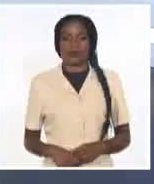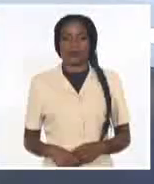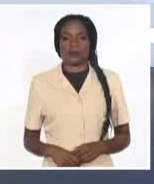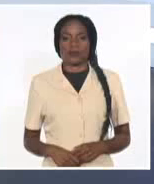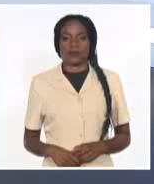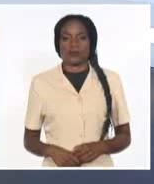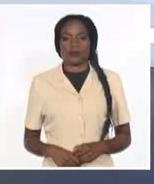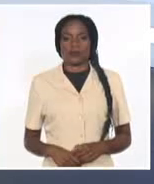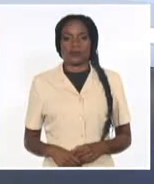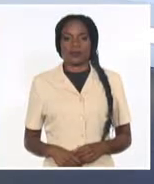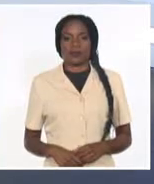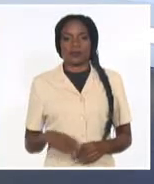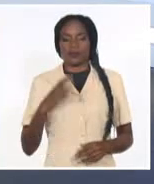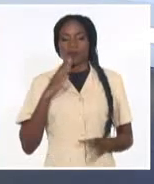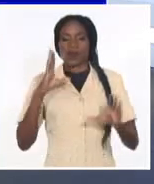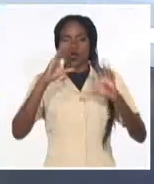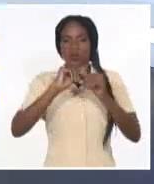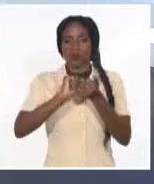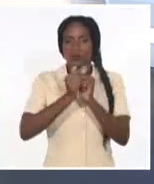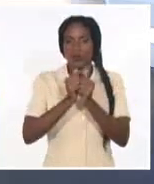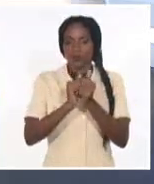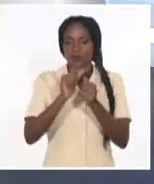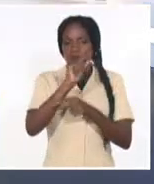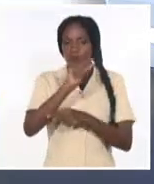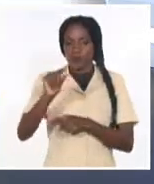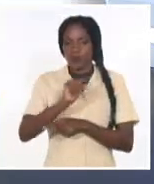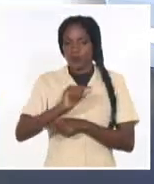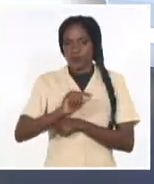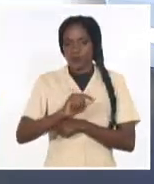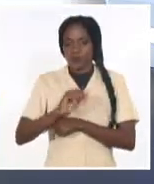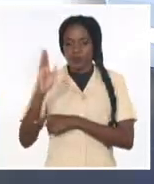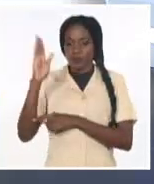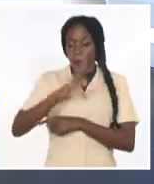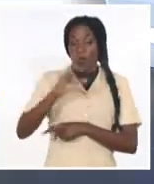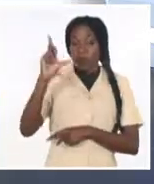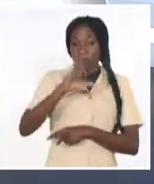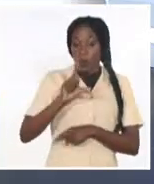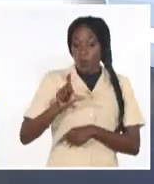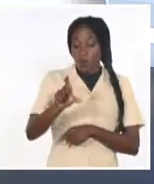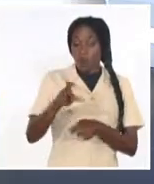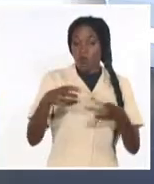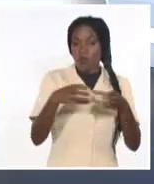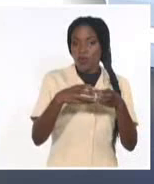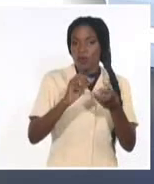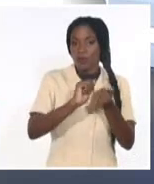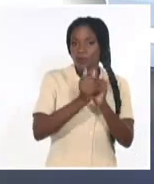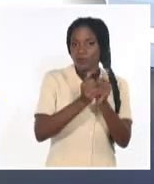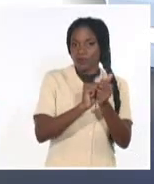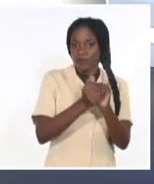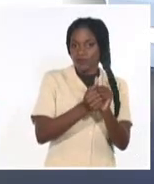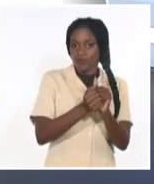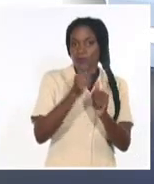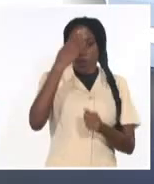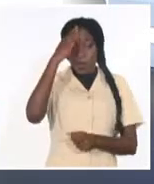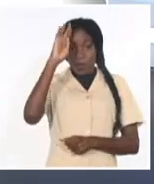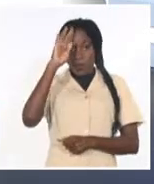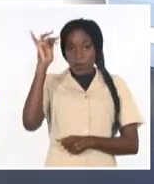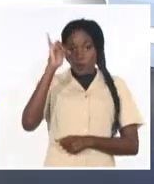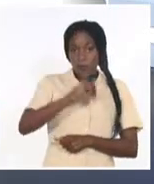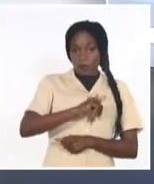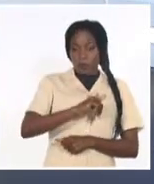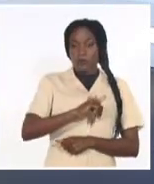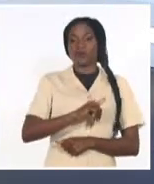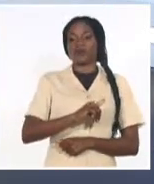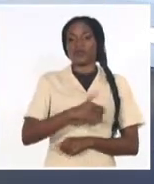Buenas noches, tiempo para los deportes en el Estelar. Con la llegada de este lunes, desde el último grupo de atletas y federativos a Cuba, la mayor de las